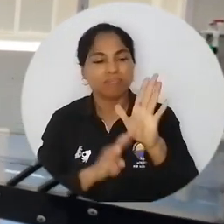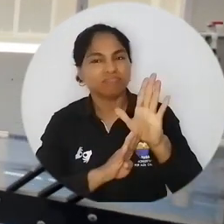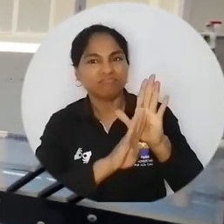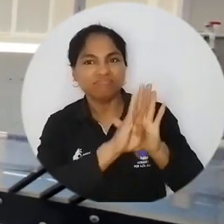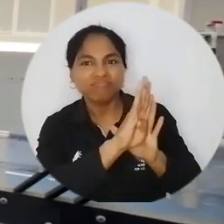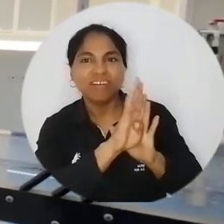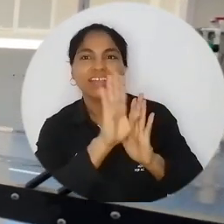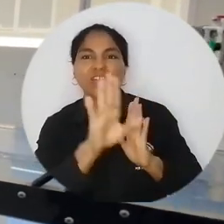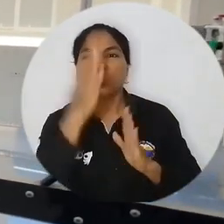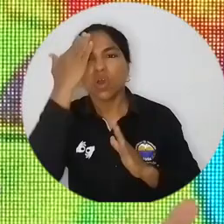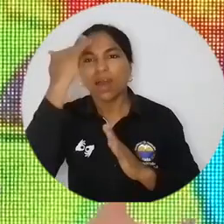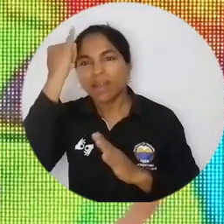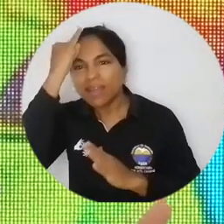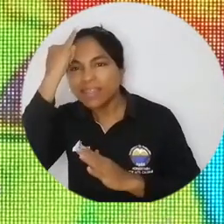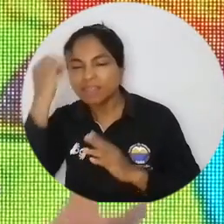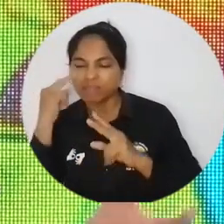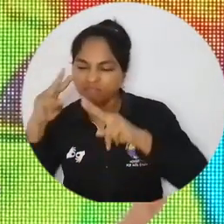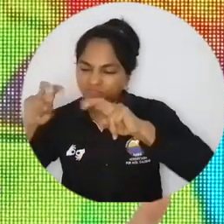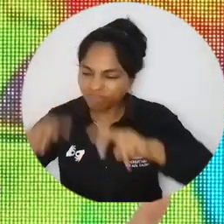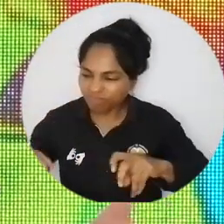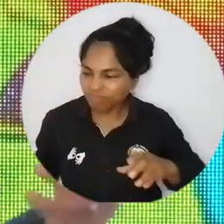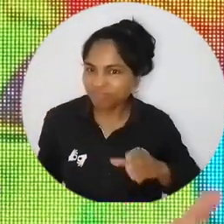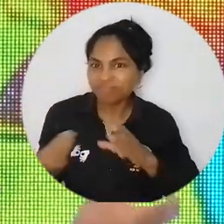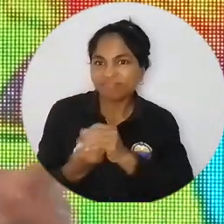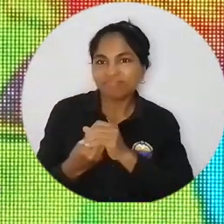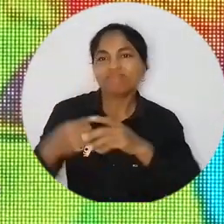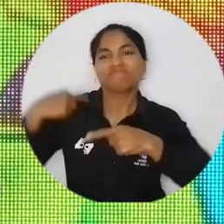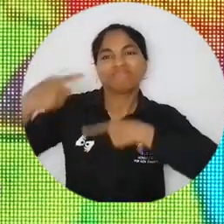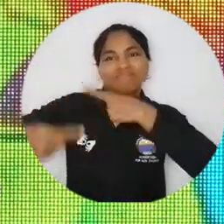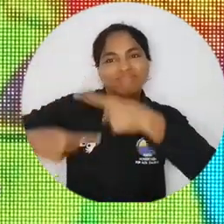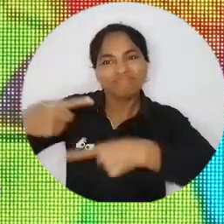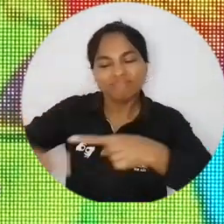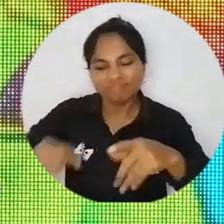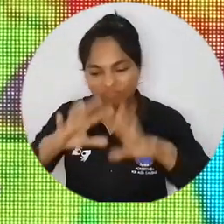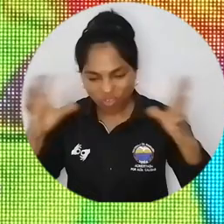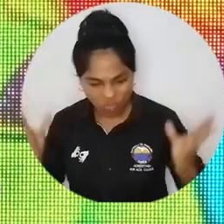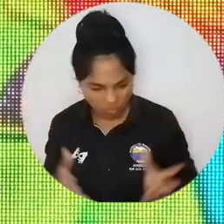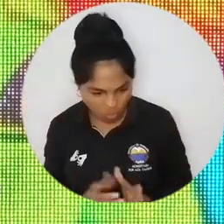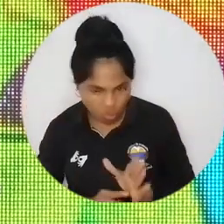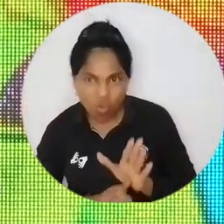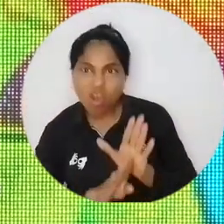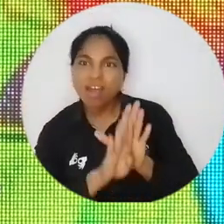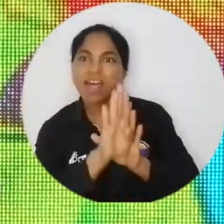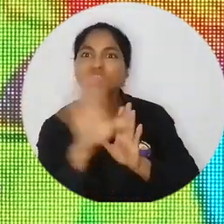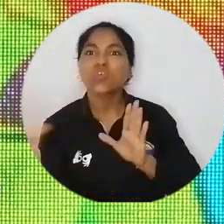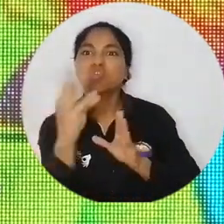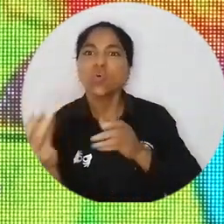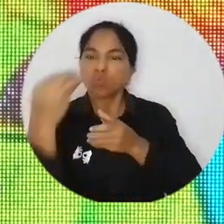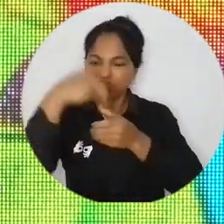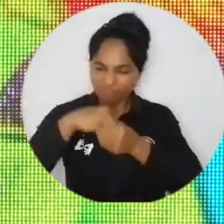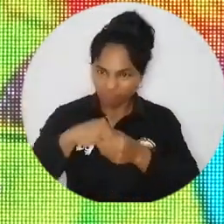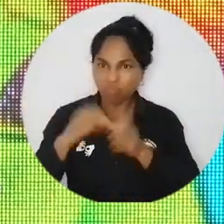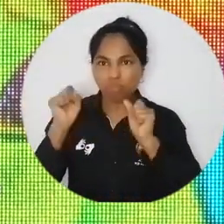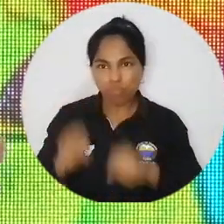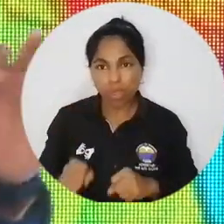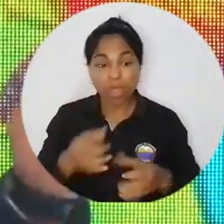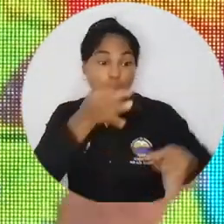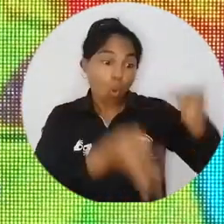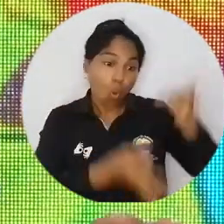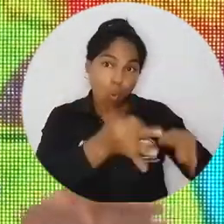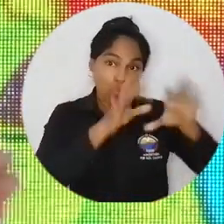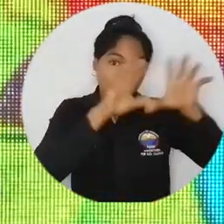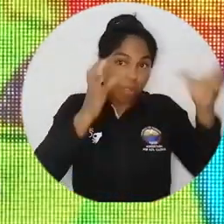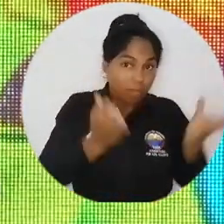e inclusión. Generando un modelo de desarrollo donde todos quepamos, que sea justo para el planeta, pero también justo para las personas.